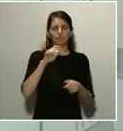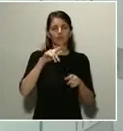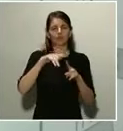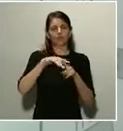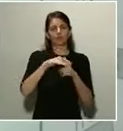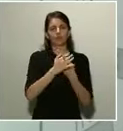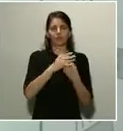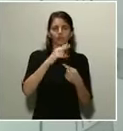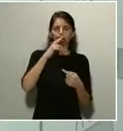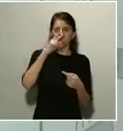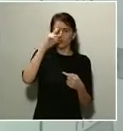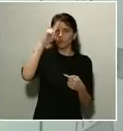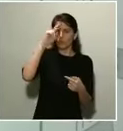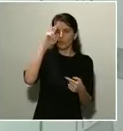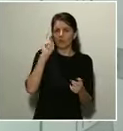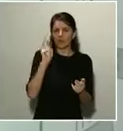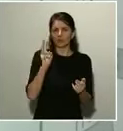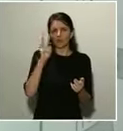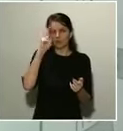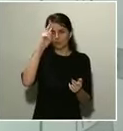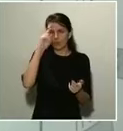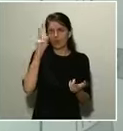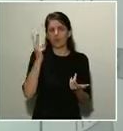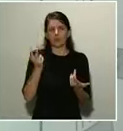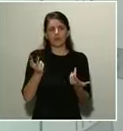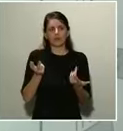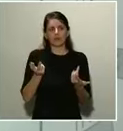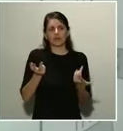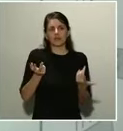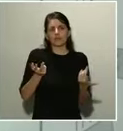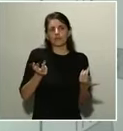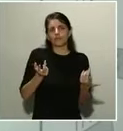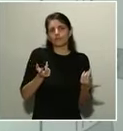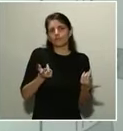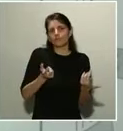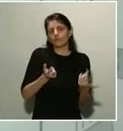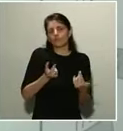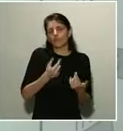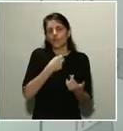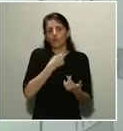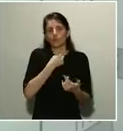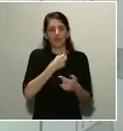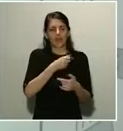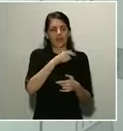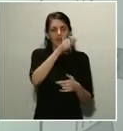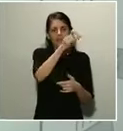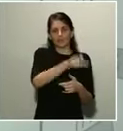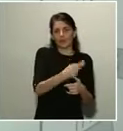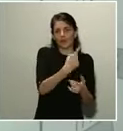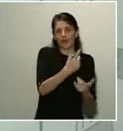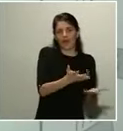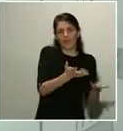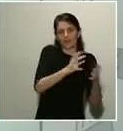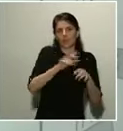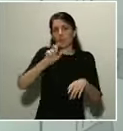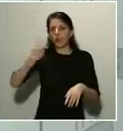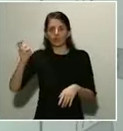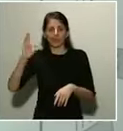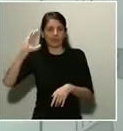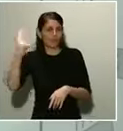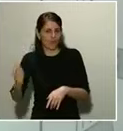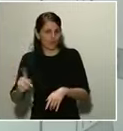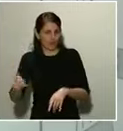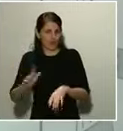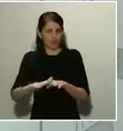del todo dañado, más allá de lo inevitable en esta situación. Lo dijimos desde el primer día,